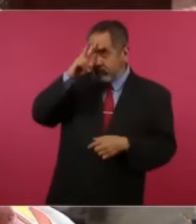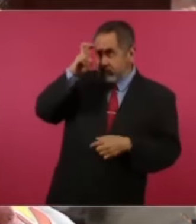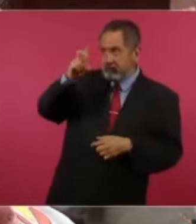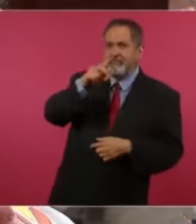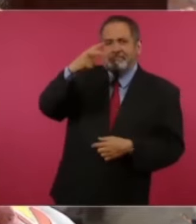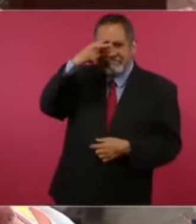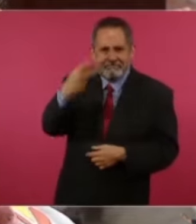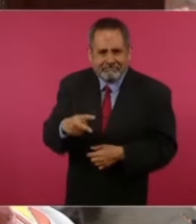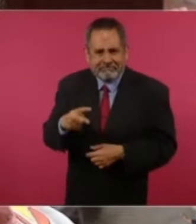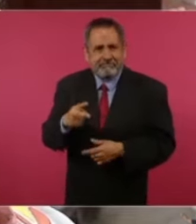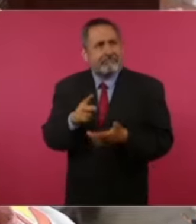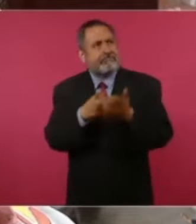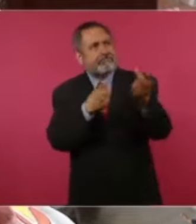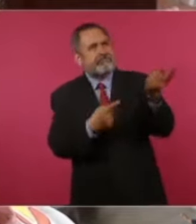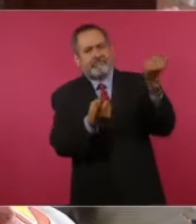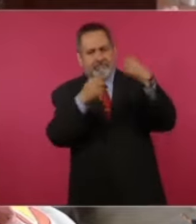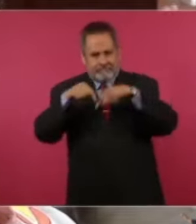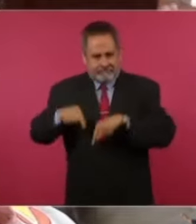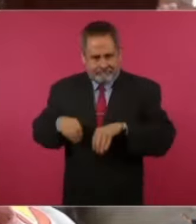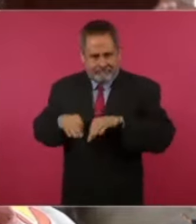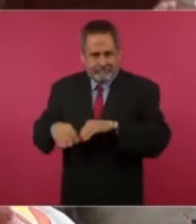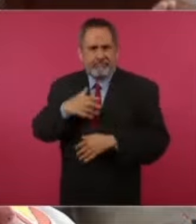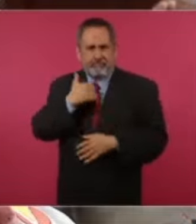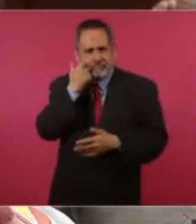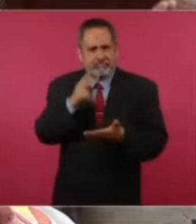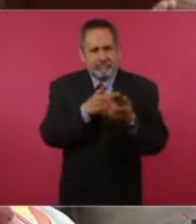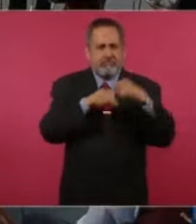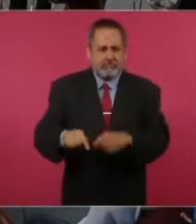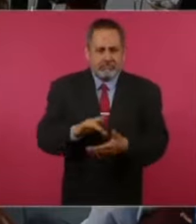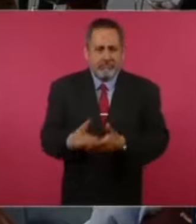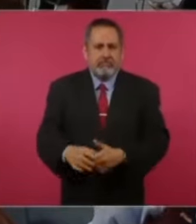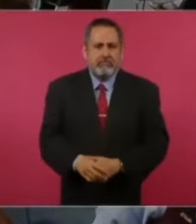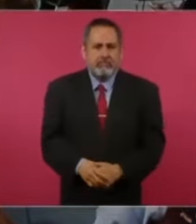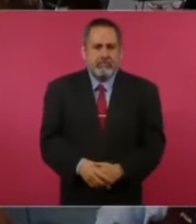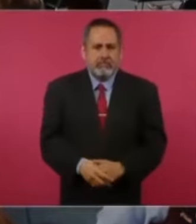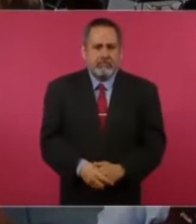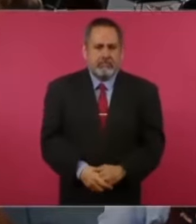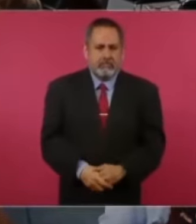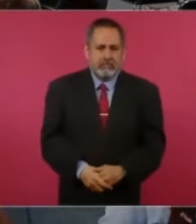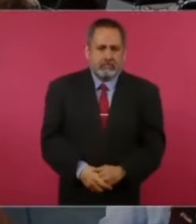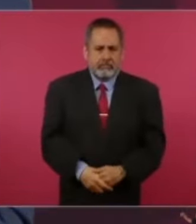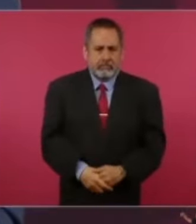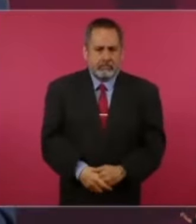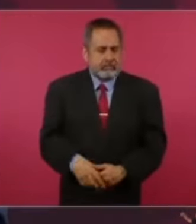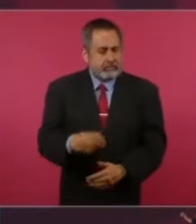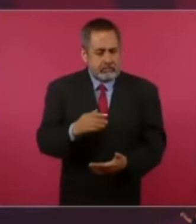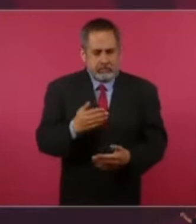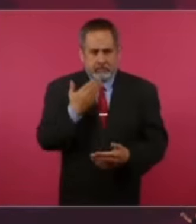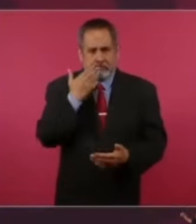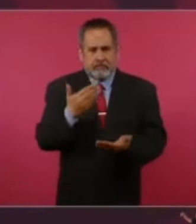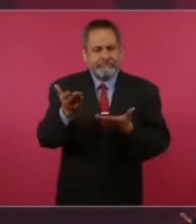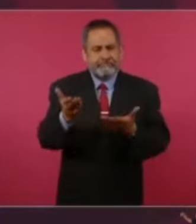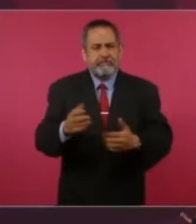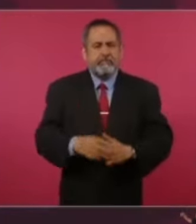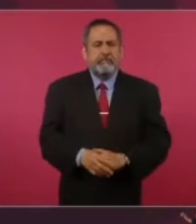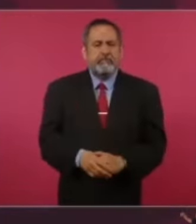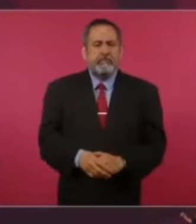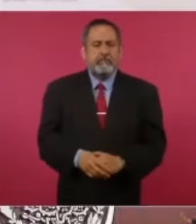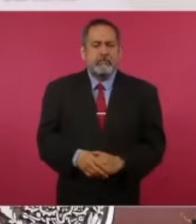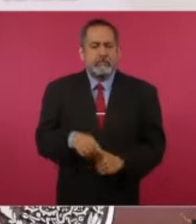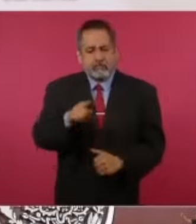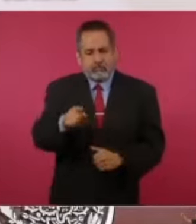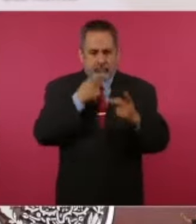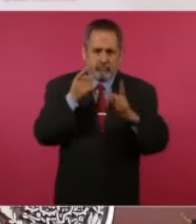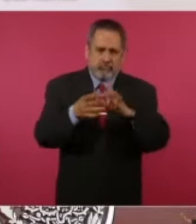tengo nada más que decir, que agradecerles por haberse quedado hasta este momento. Si se quedaron, coloquen en los comentarios. Yo sí me evito el video y me quedé hasta el final, para saber